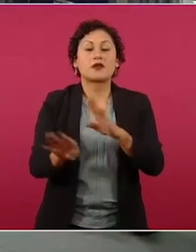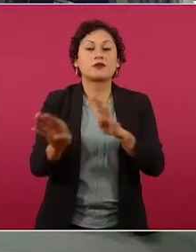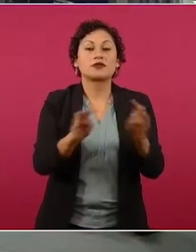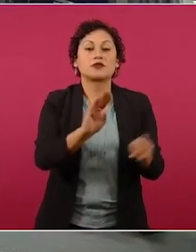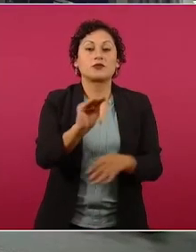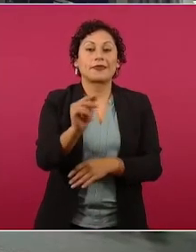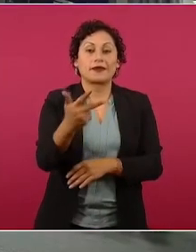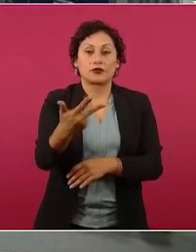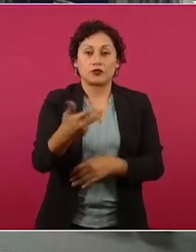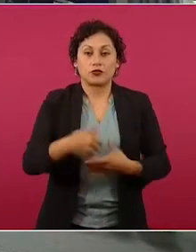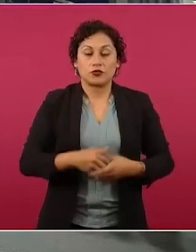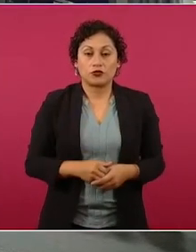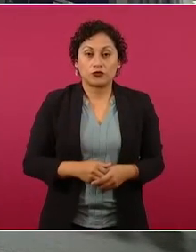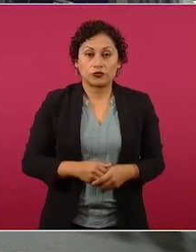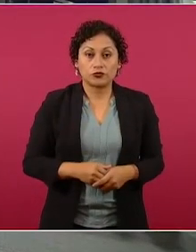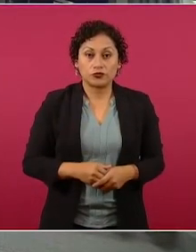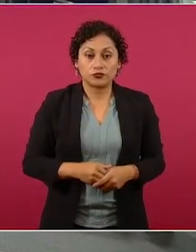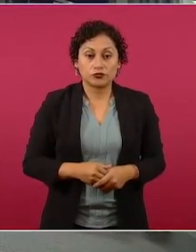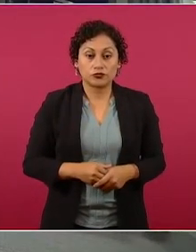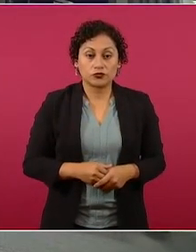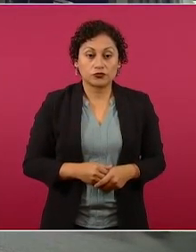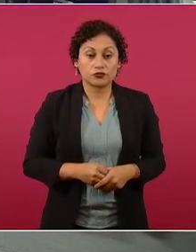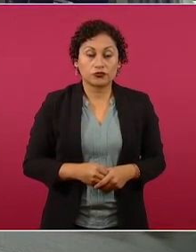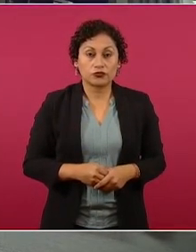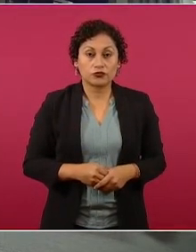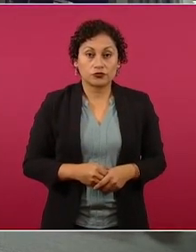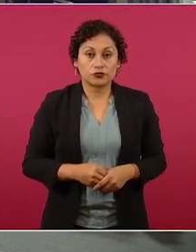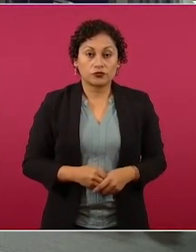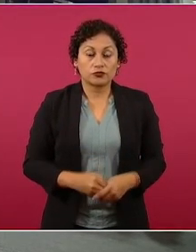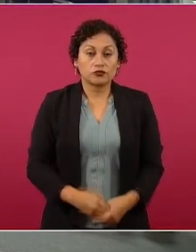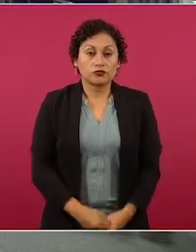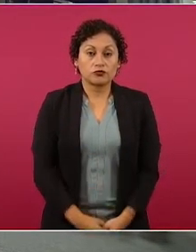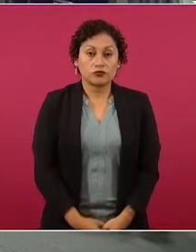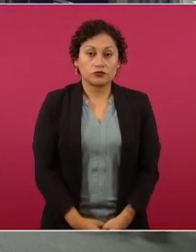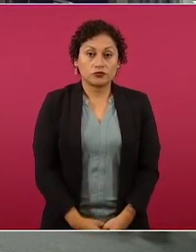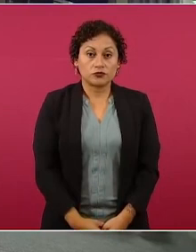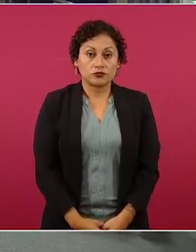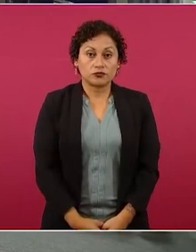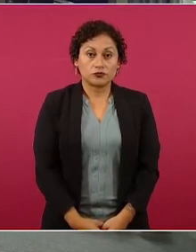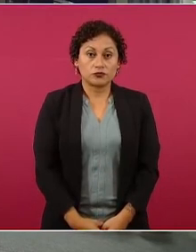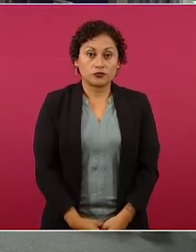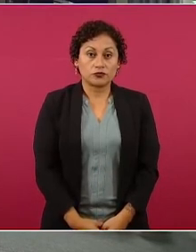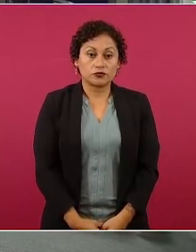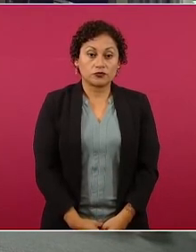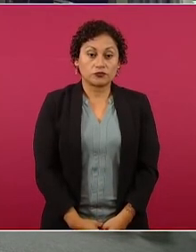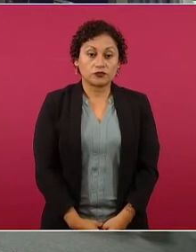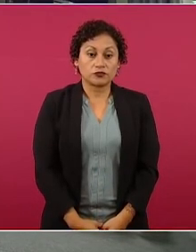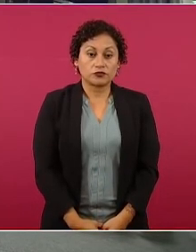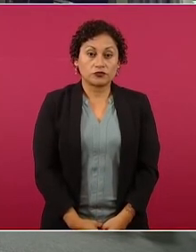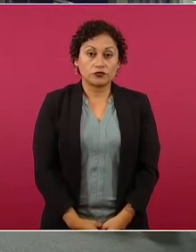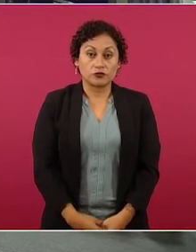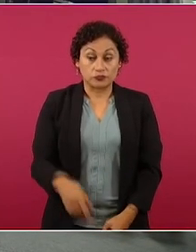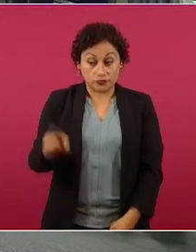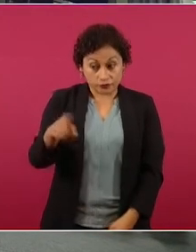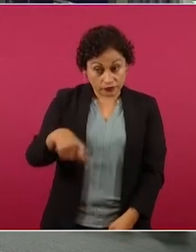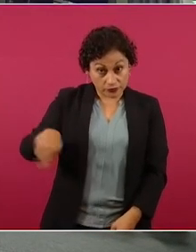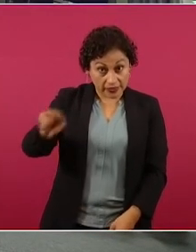aprobaron ellos